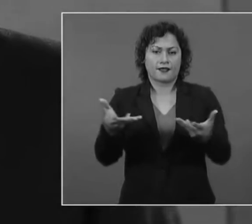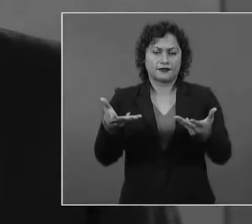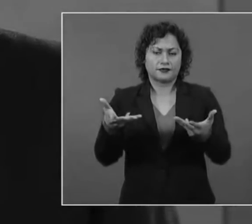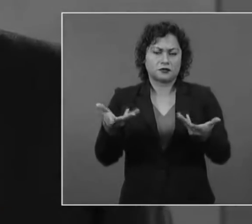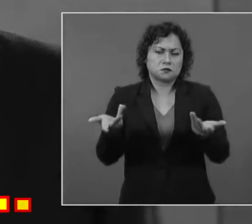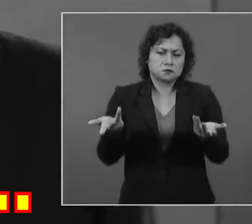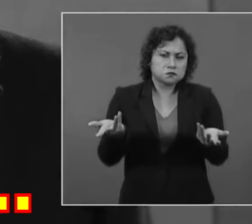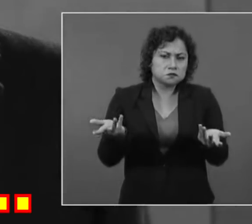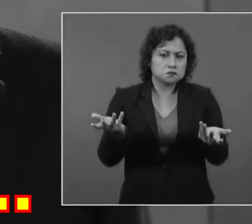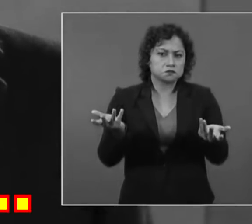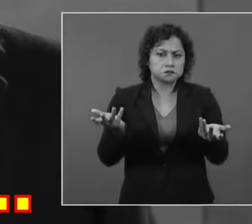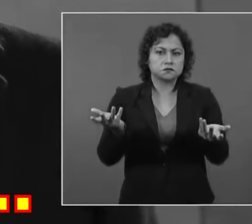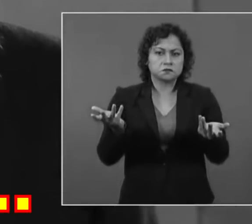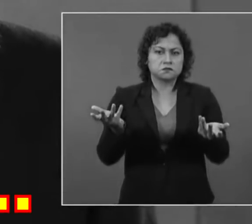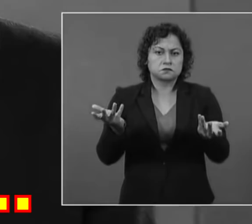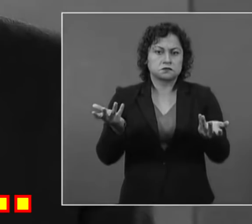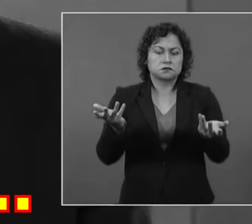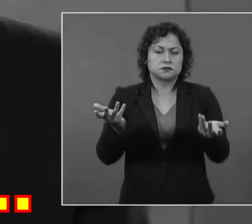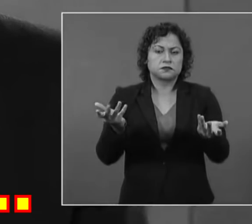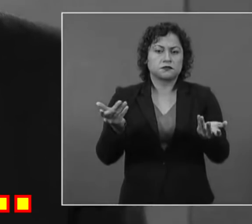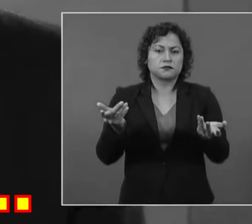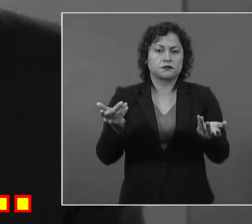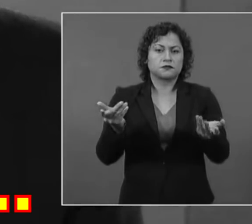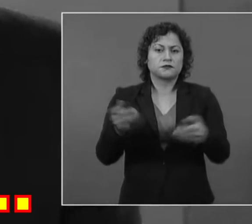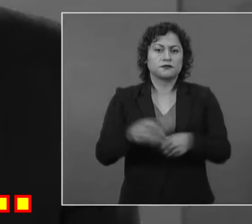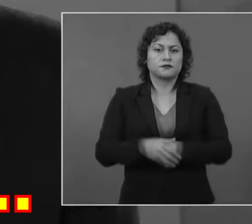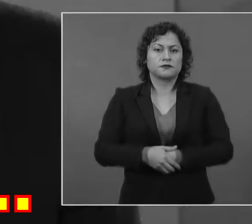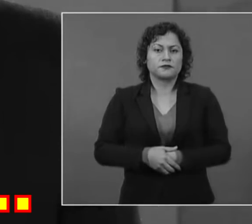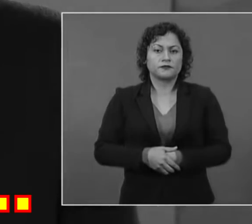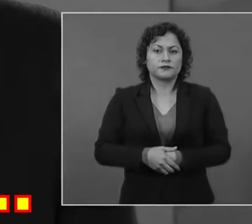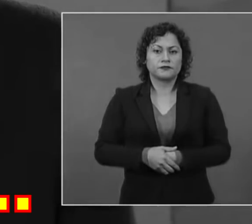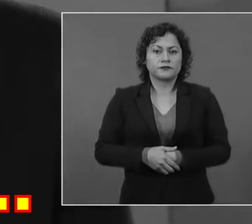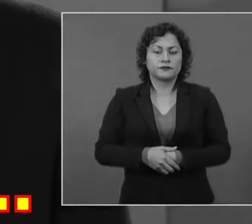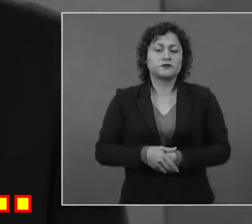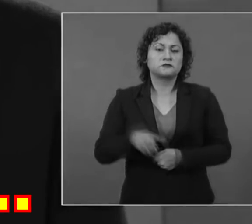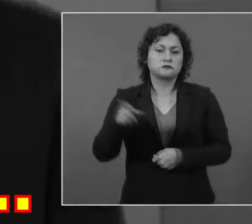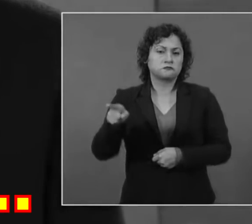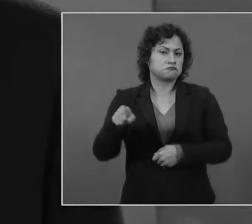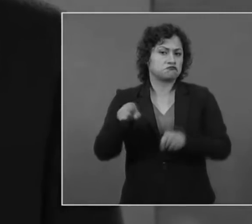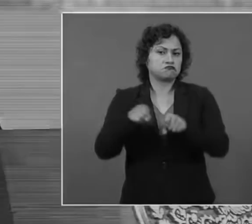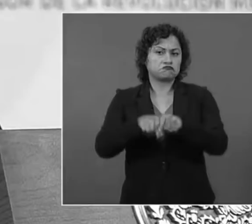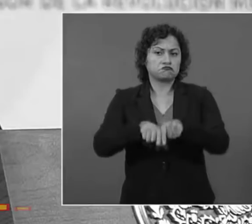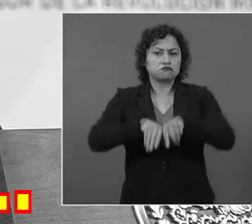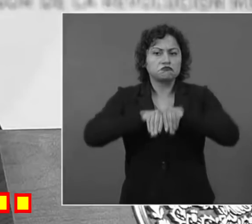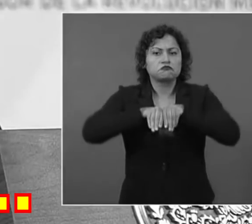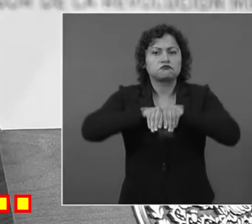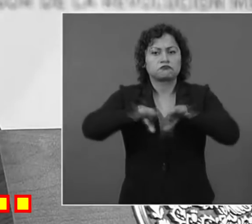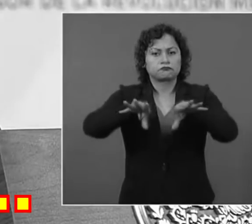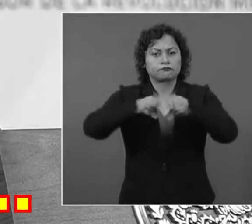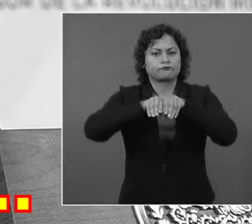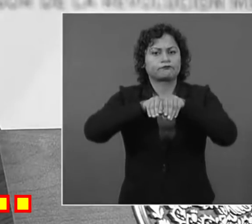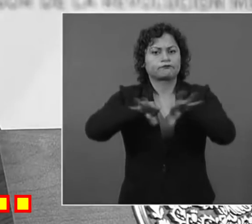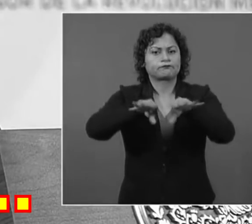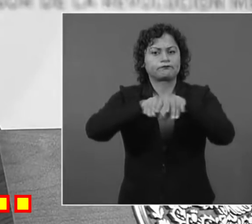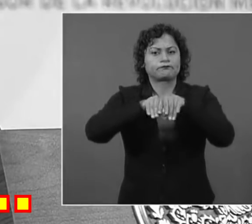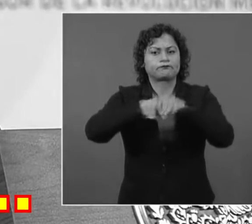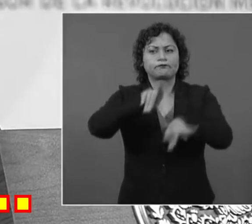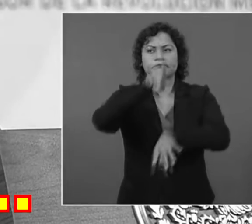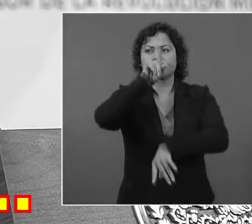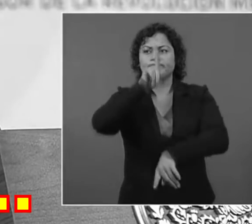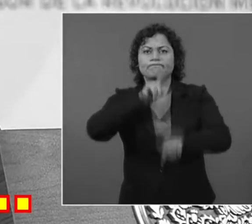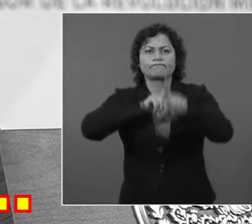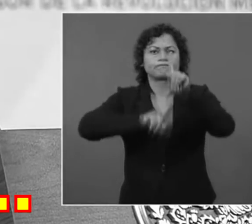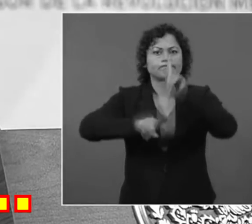máxima del lámpara del periodismo, de que la calumnia cuando no mancha